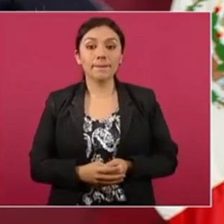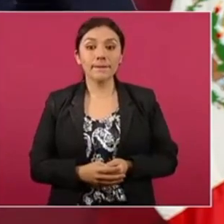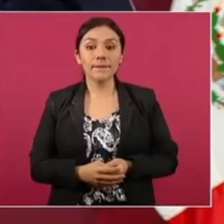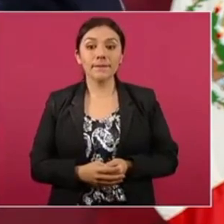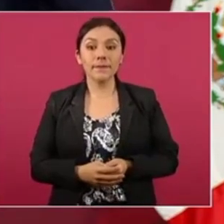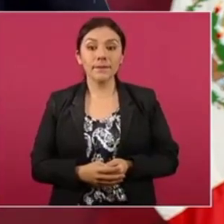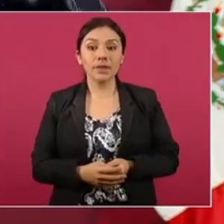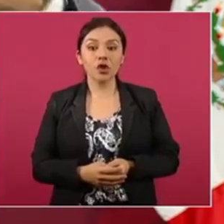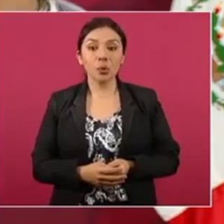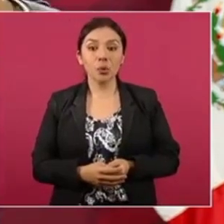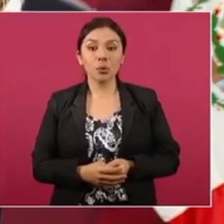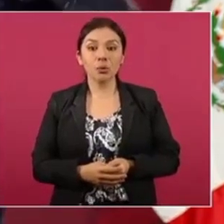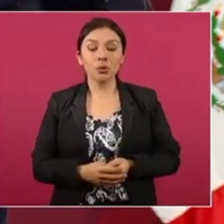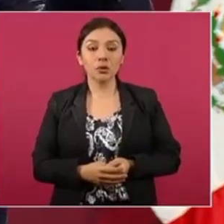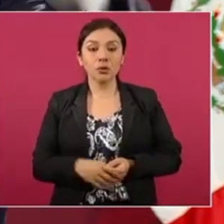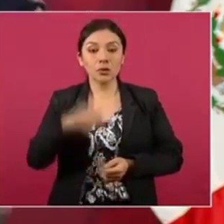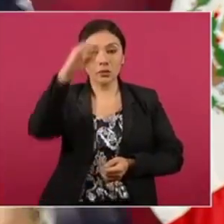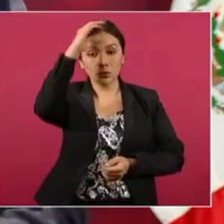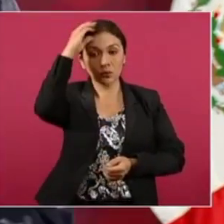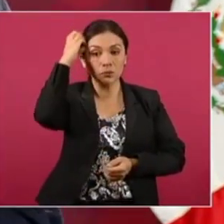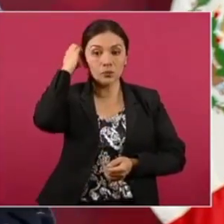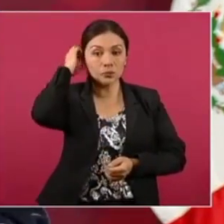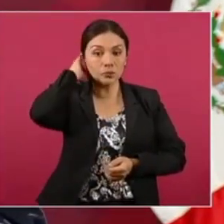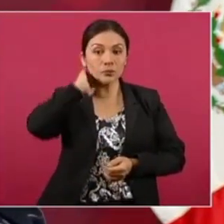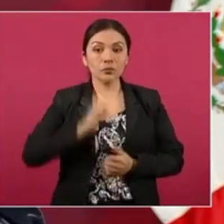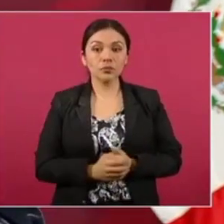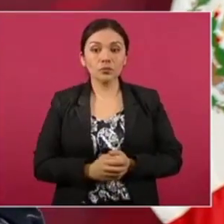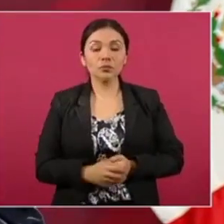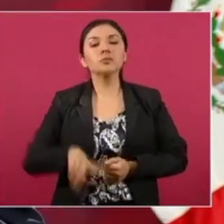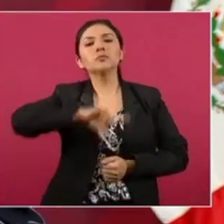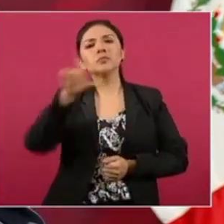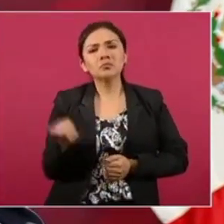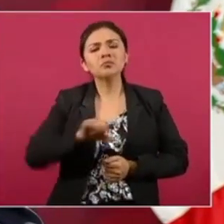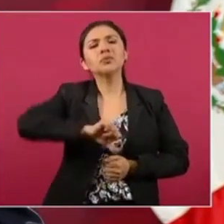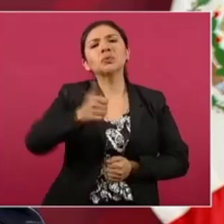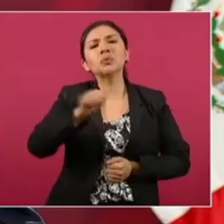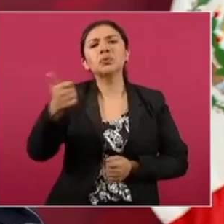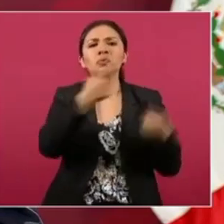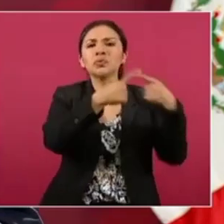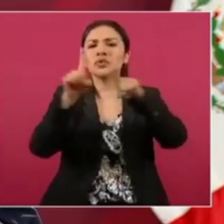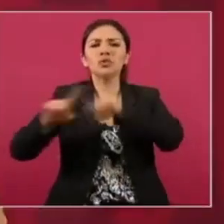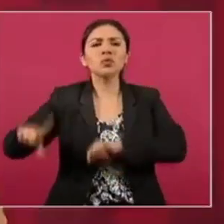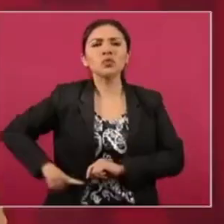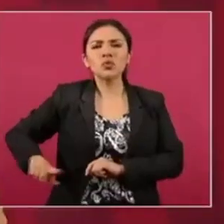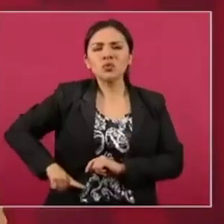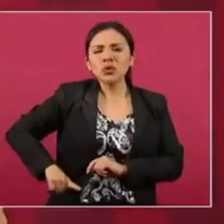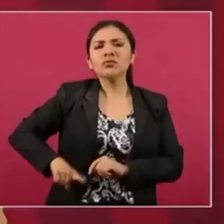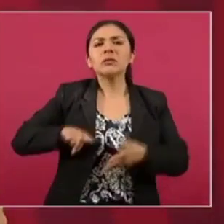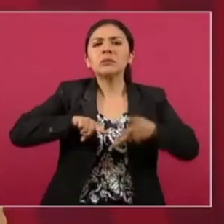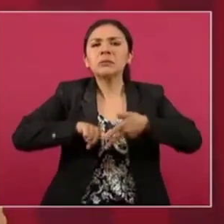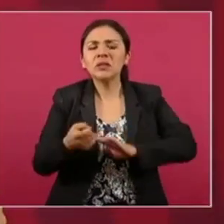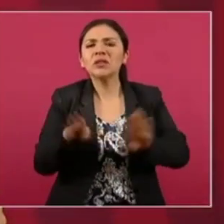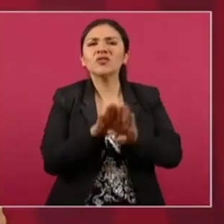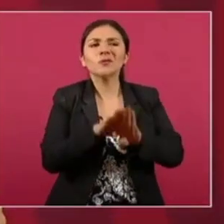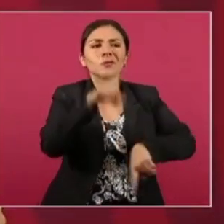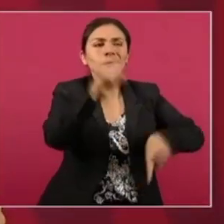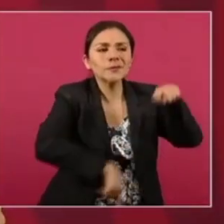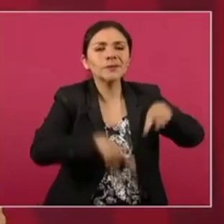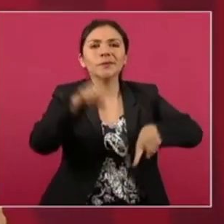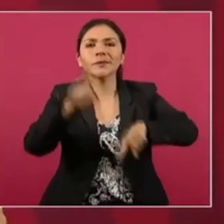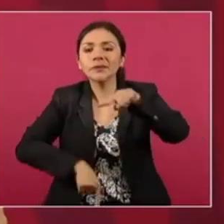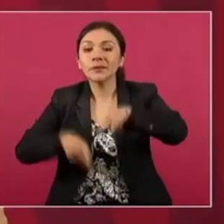Empiezan otros gobiernos a ir limitando